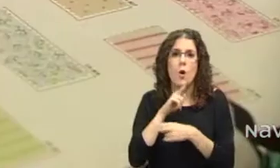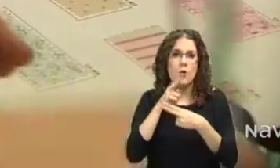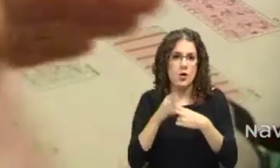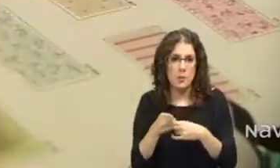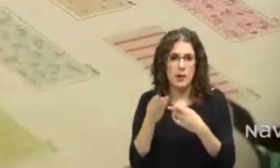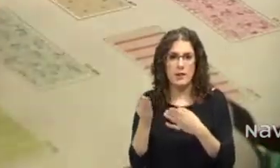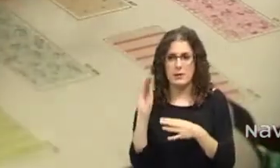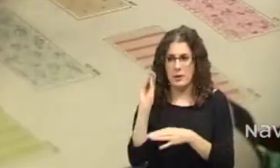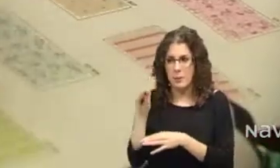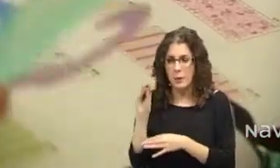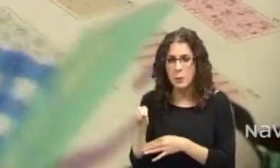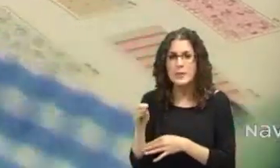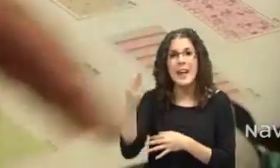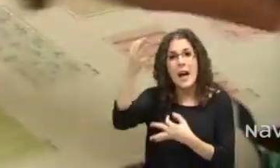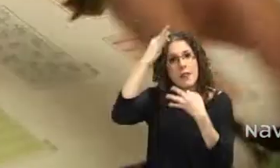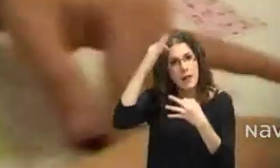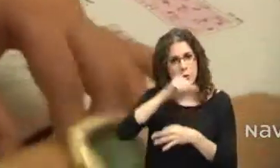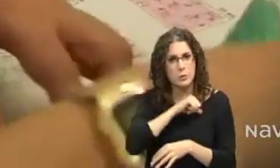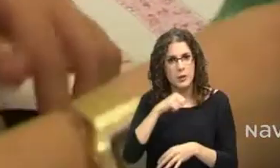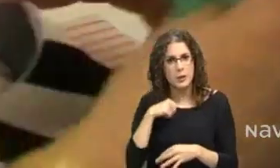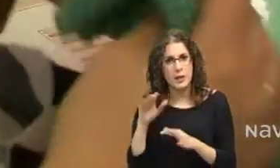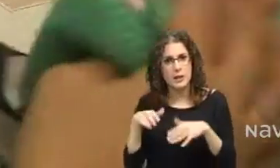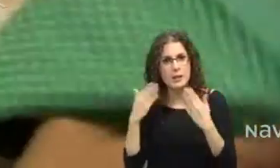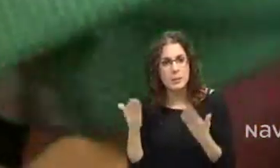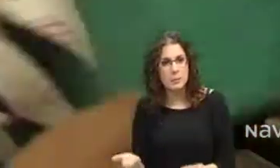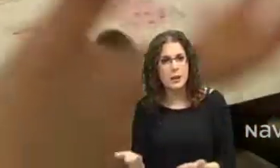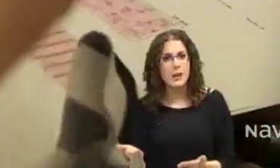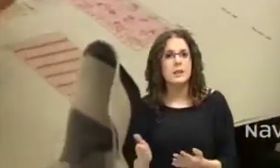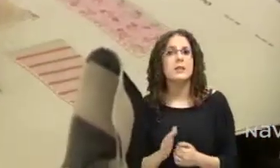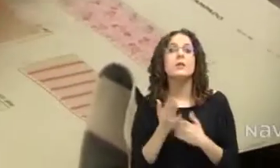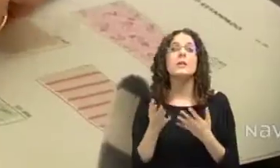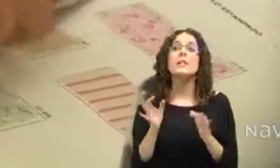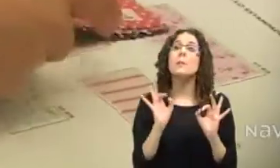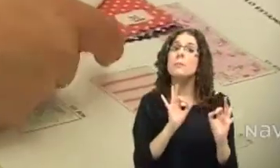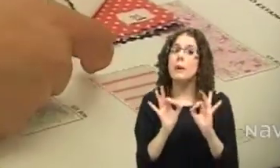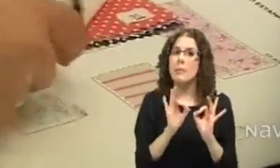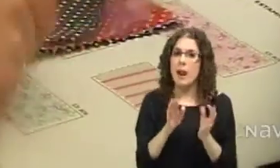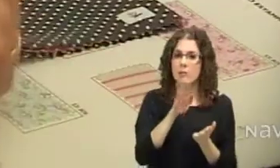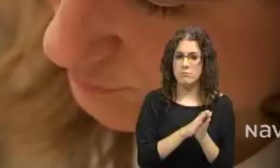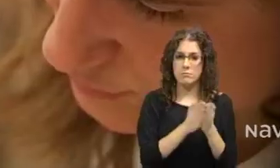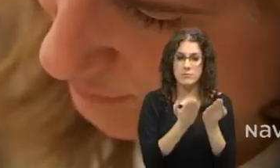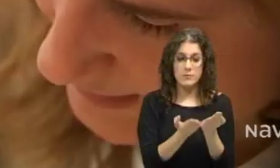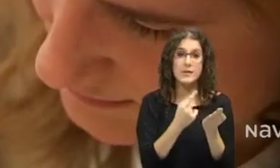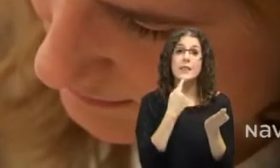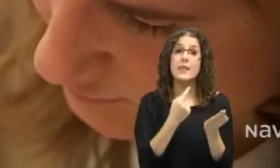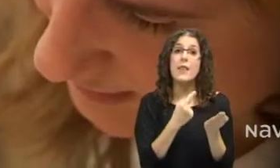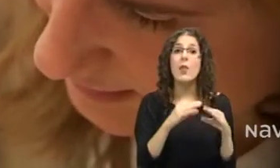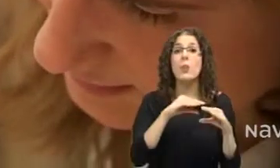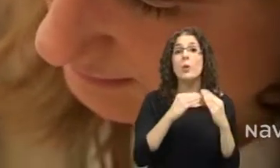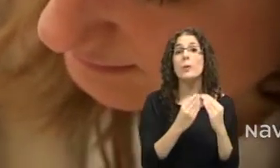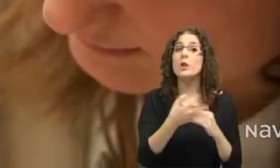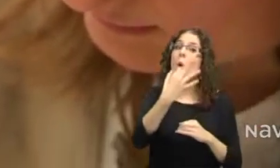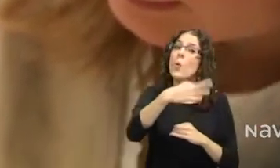piden los datos personales de los interesados y se hace un expediente que se llama el documento único electrónico, el DUE. Un expediente